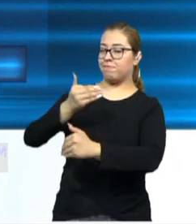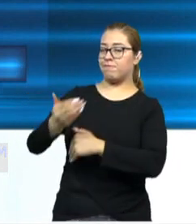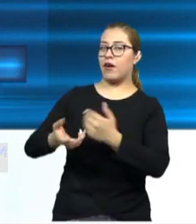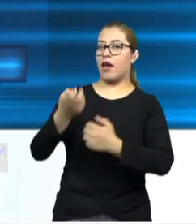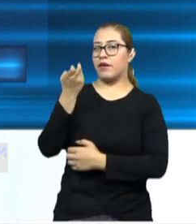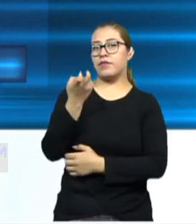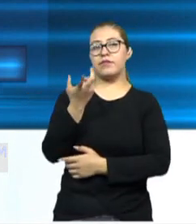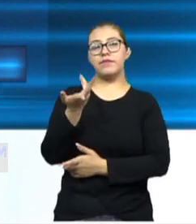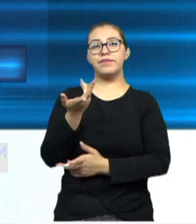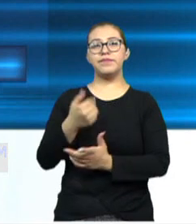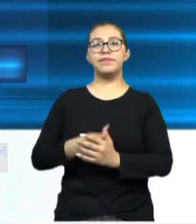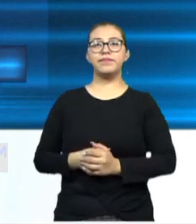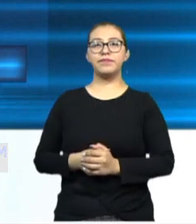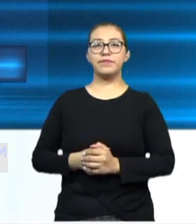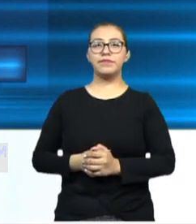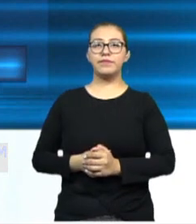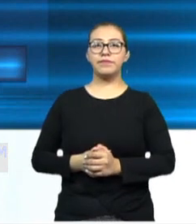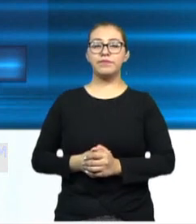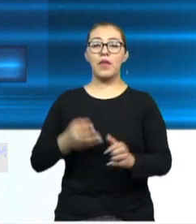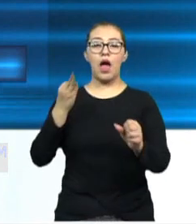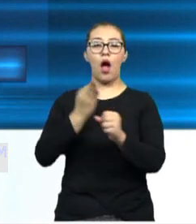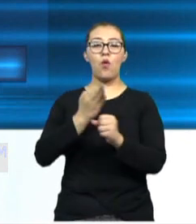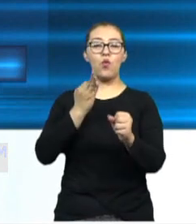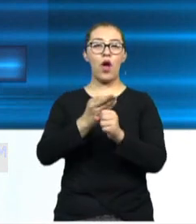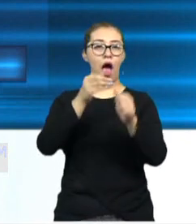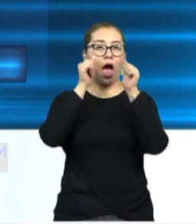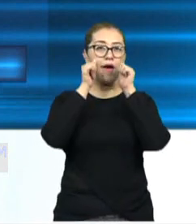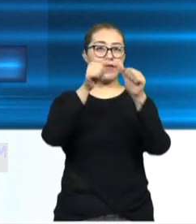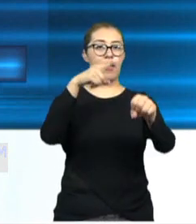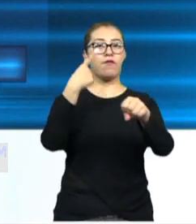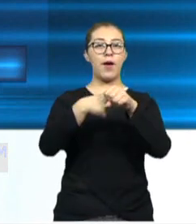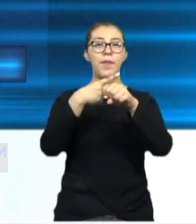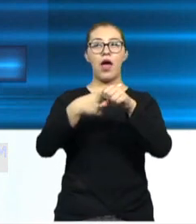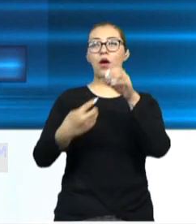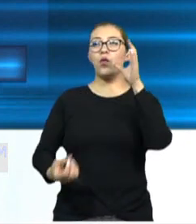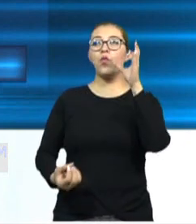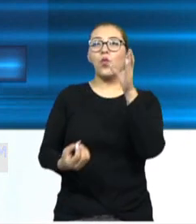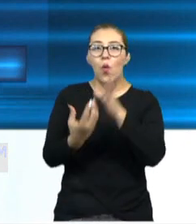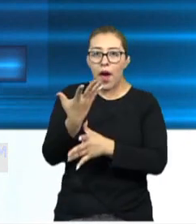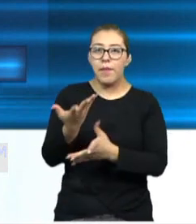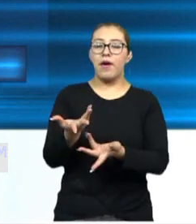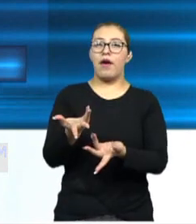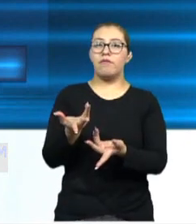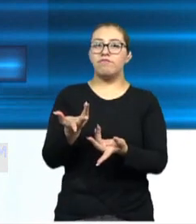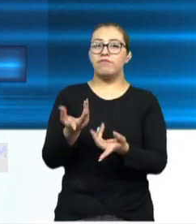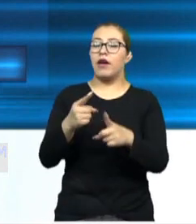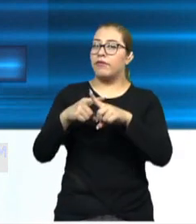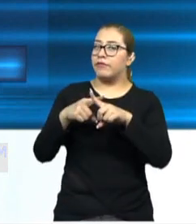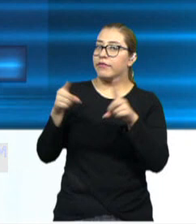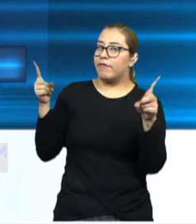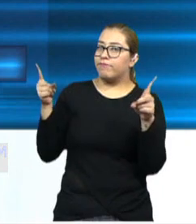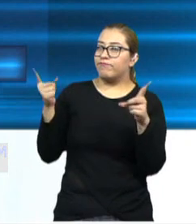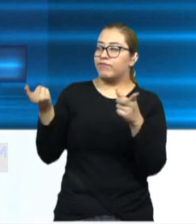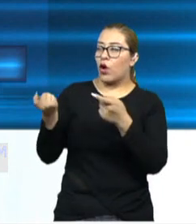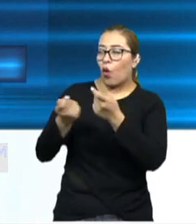que estamos contra una, bueno, estamos atendiendo una enfermedad nueva que tiene un comportamiento surgéneris